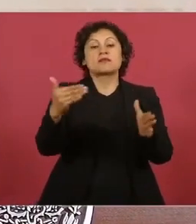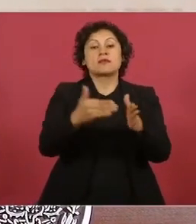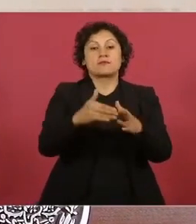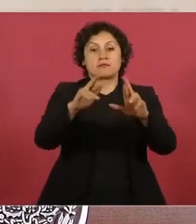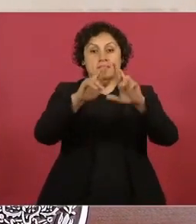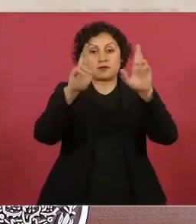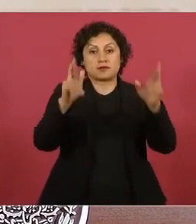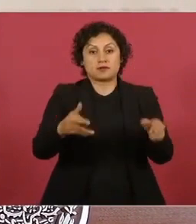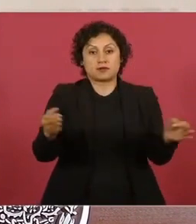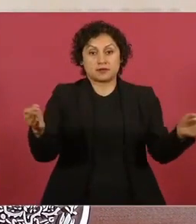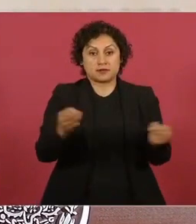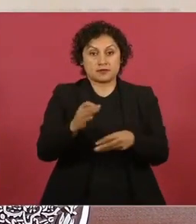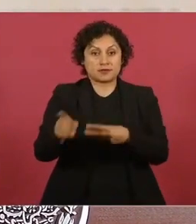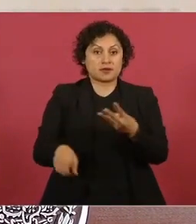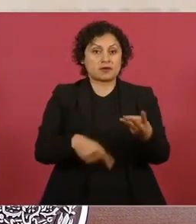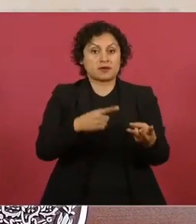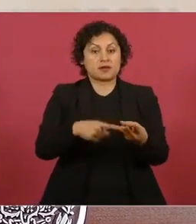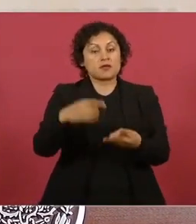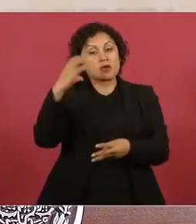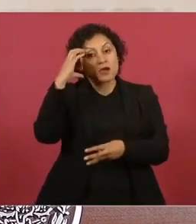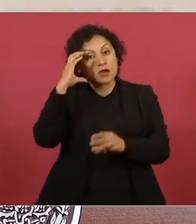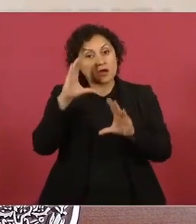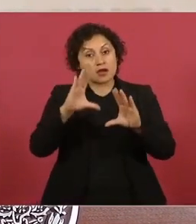colchones, licuadoras,